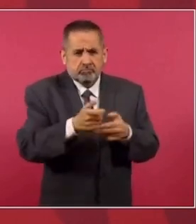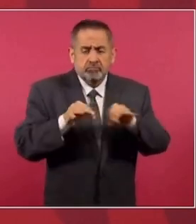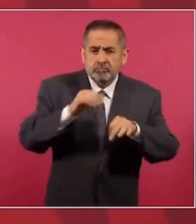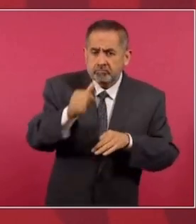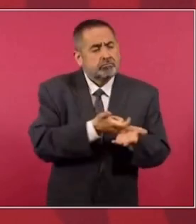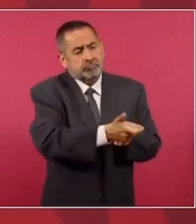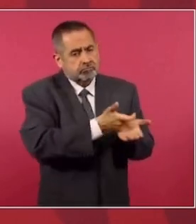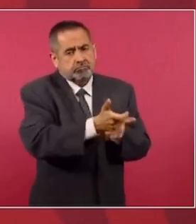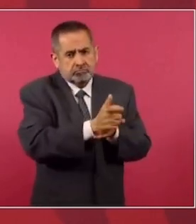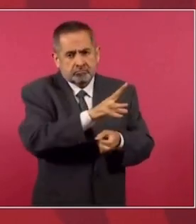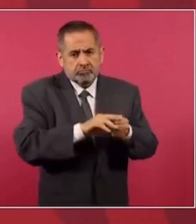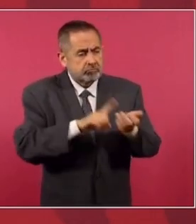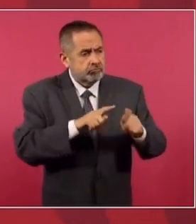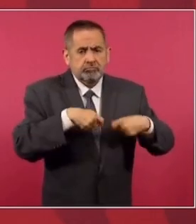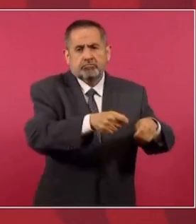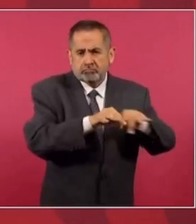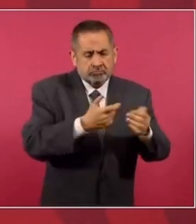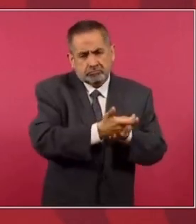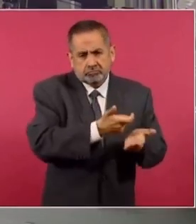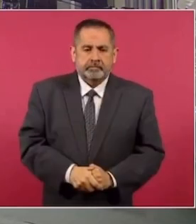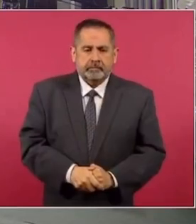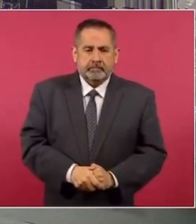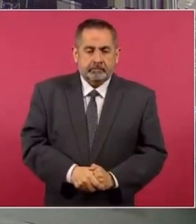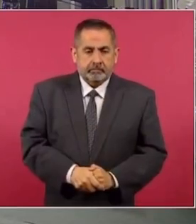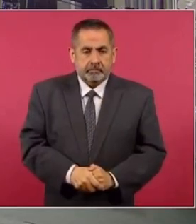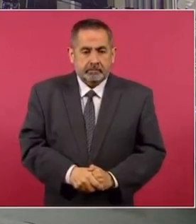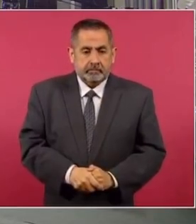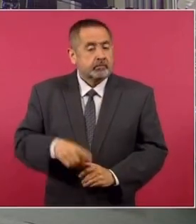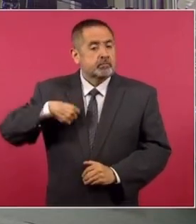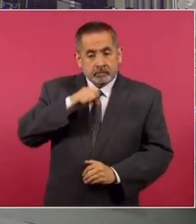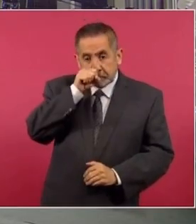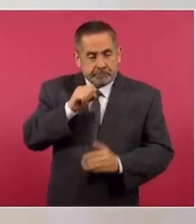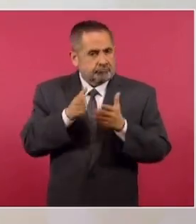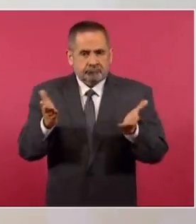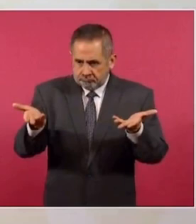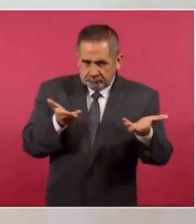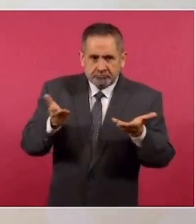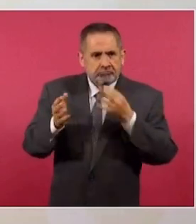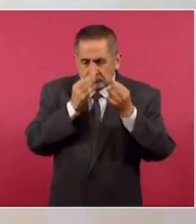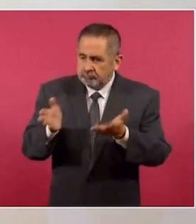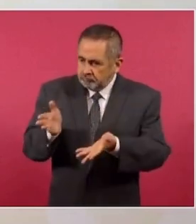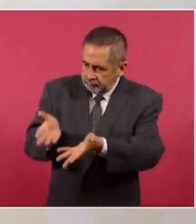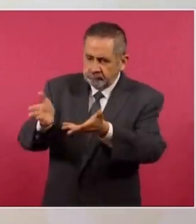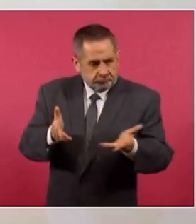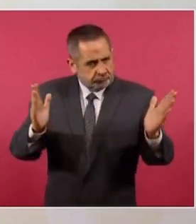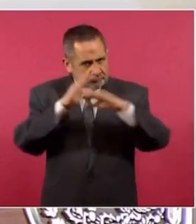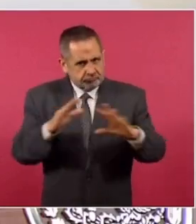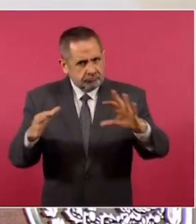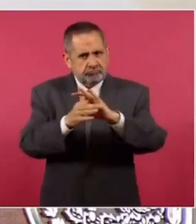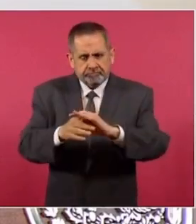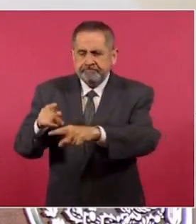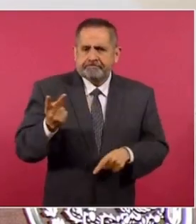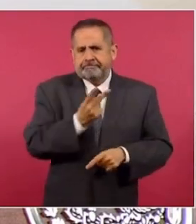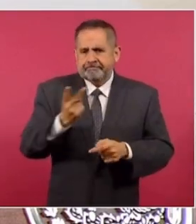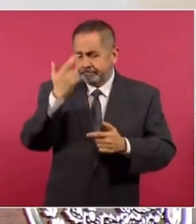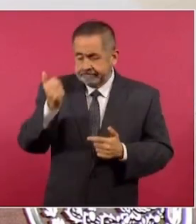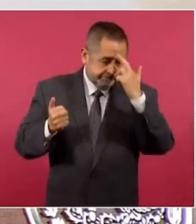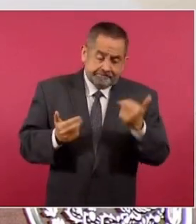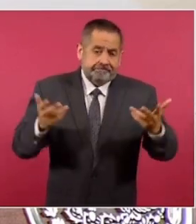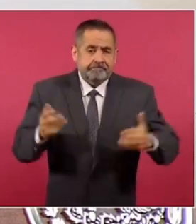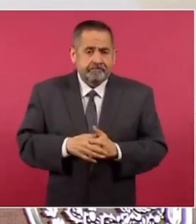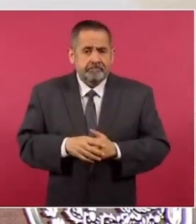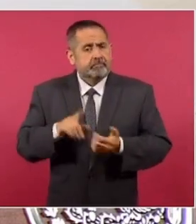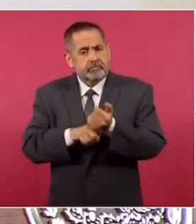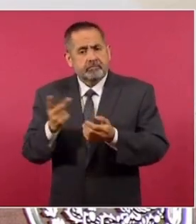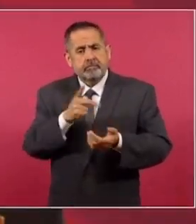no estén trabajando, a recibir su salario. Nosotros estamos, y nosotros estamos abiertos y promoviendo la conciliación, entendiendo las razones del subnotimex. Y también